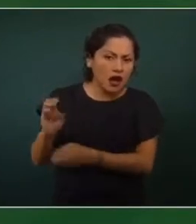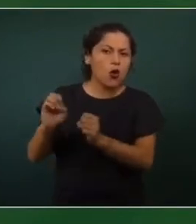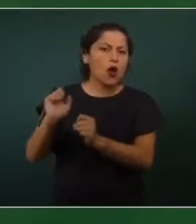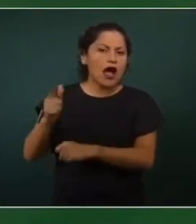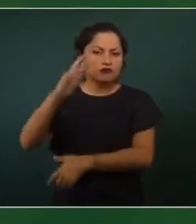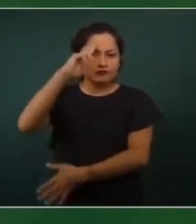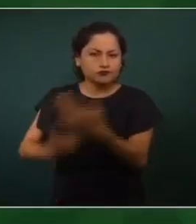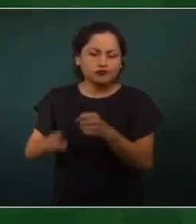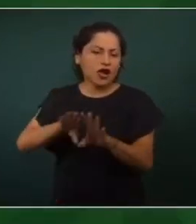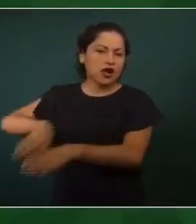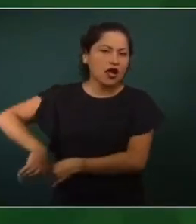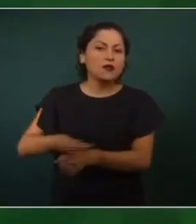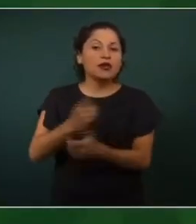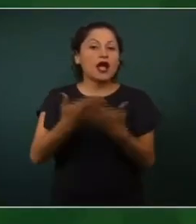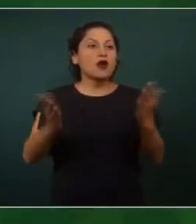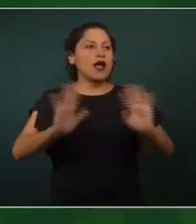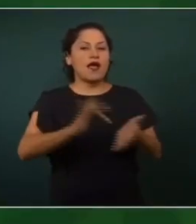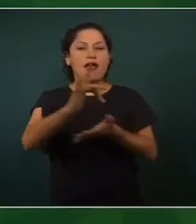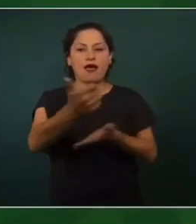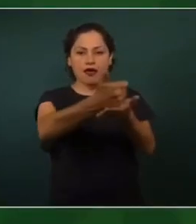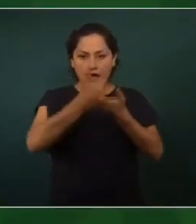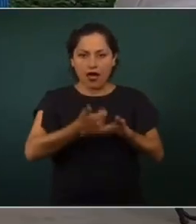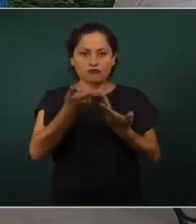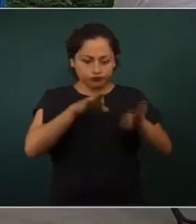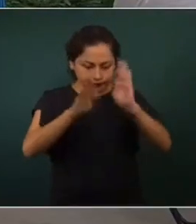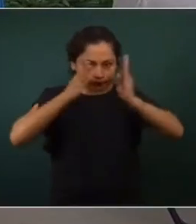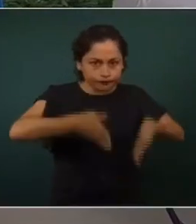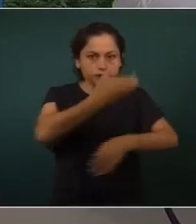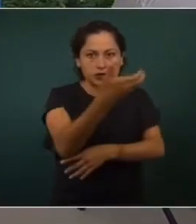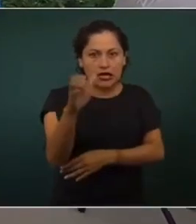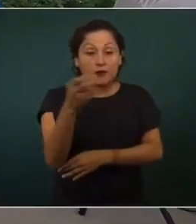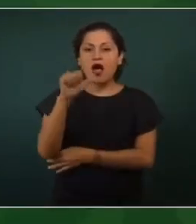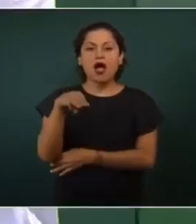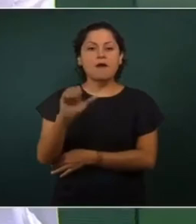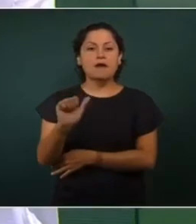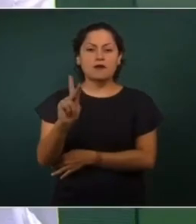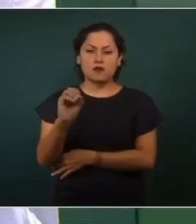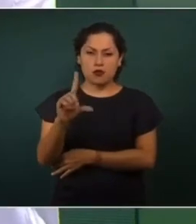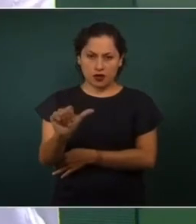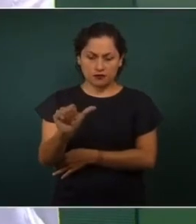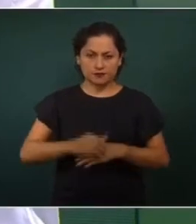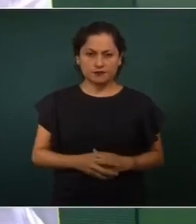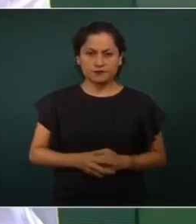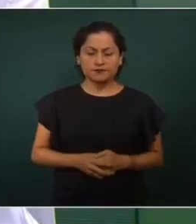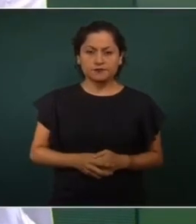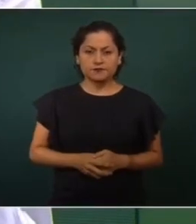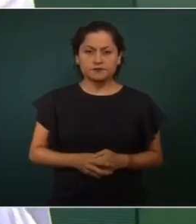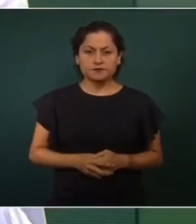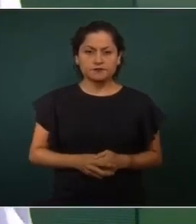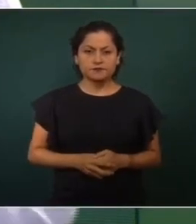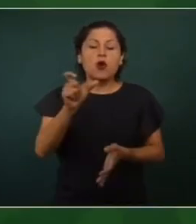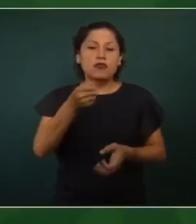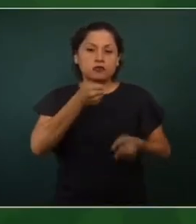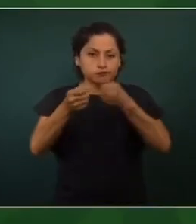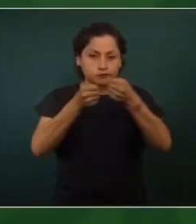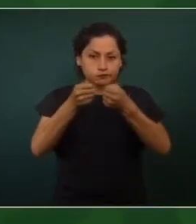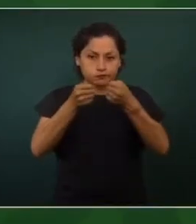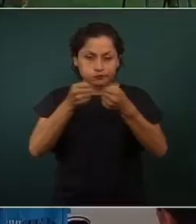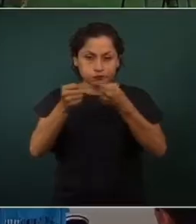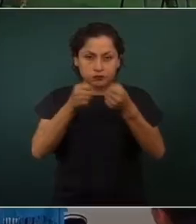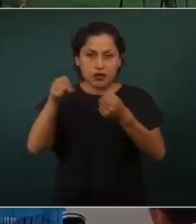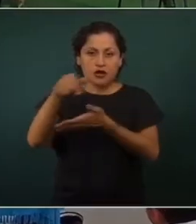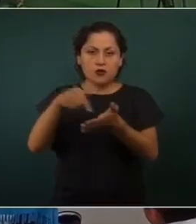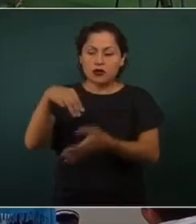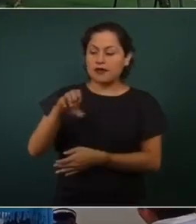opciones, porque tienen alternativas. Eso está pasando en Guerrero y en todo el país. Y una vez en una entrevista, me